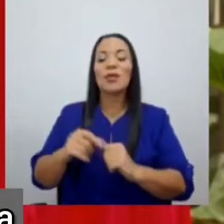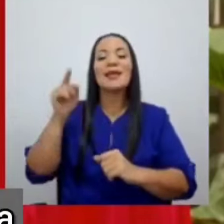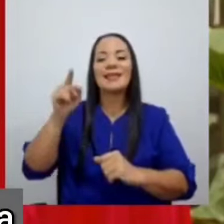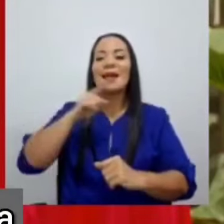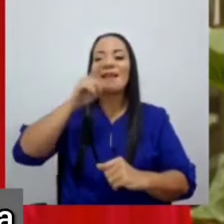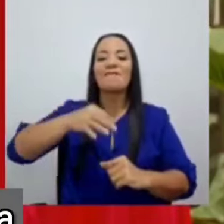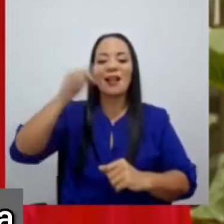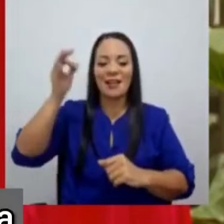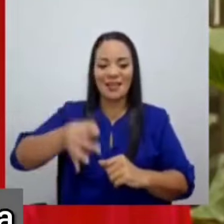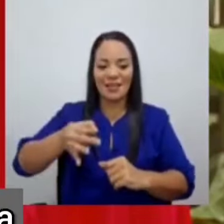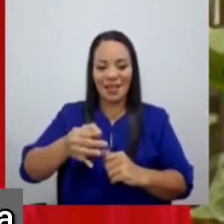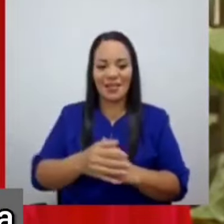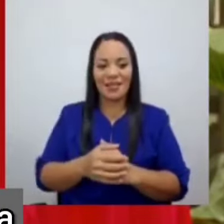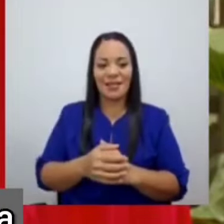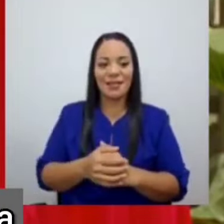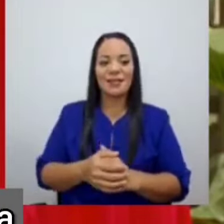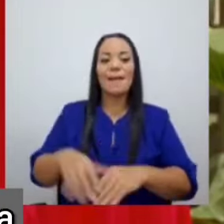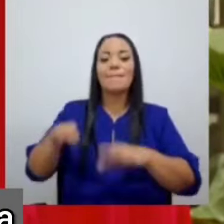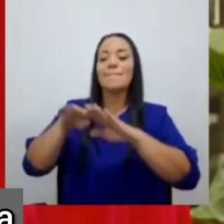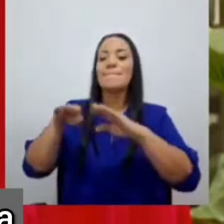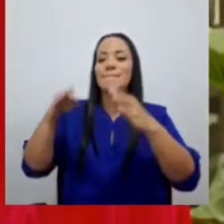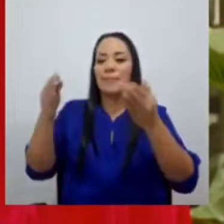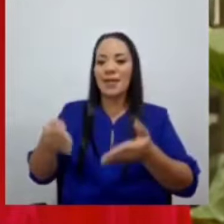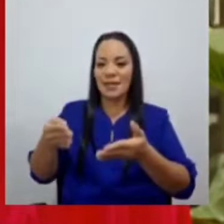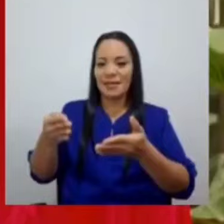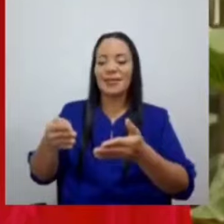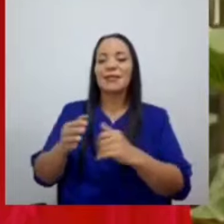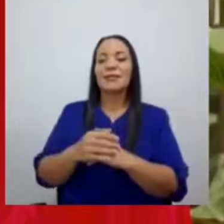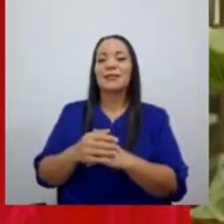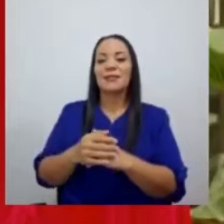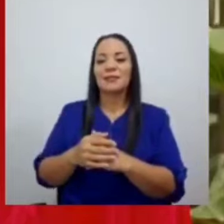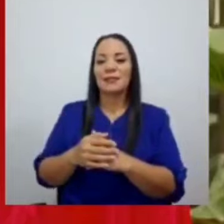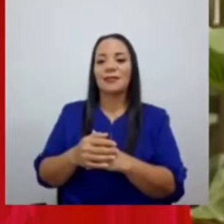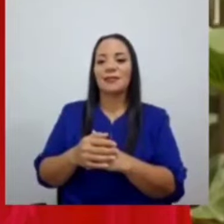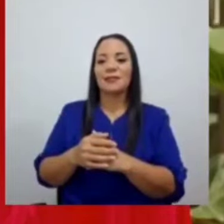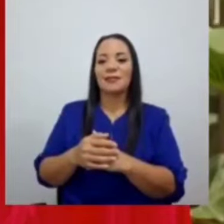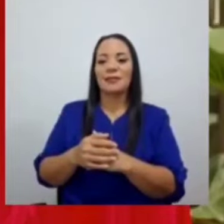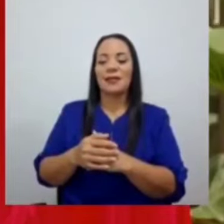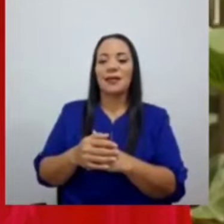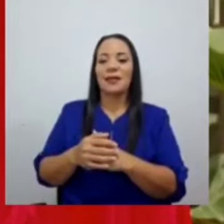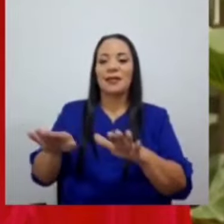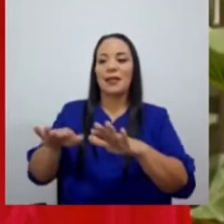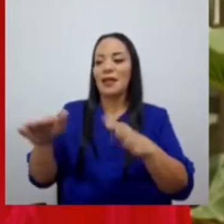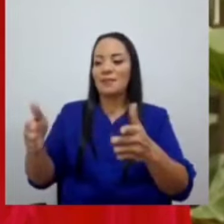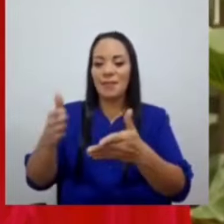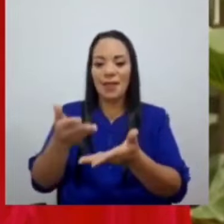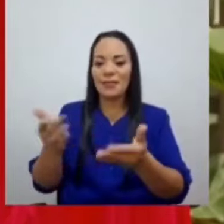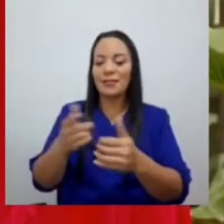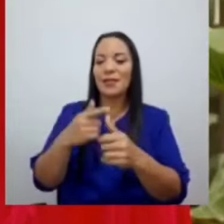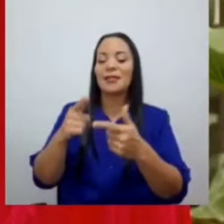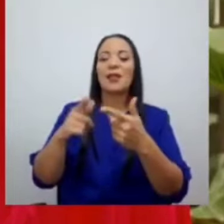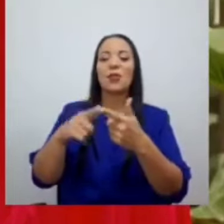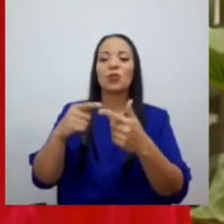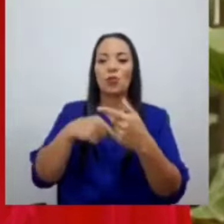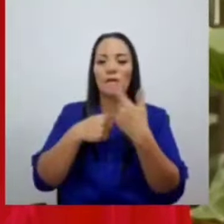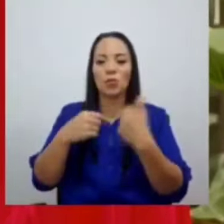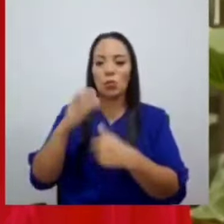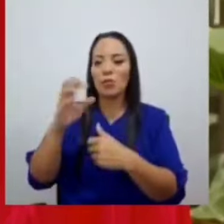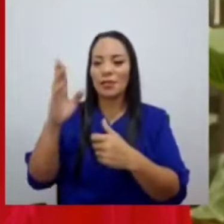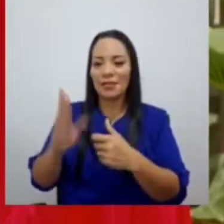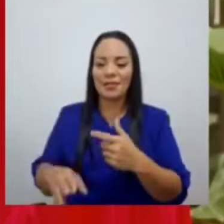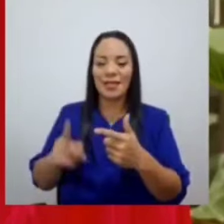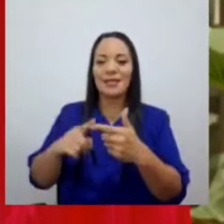realidad de las mesas, de la cocina, de los corazones, de los costarricenses, de la